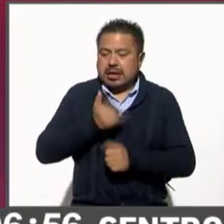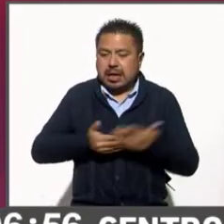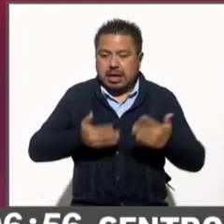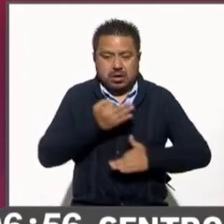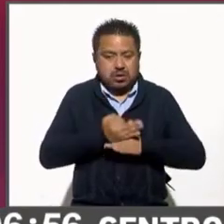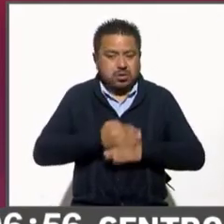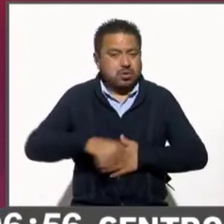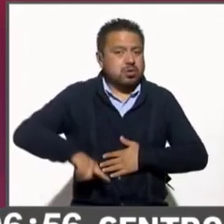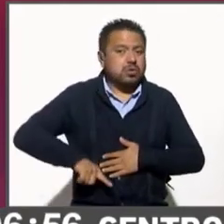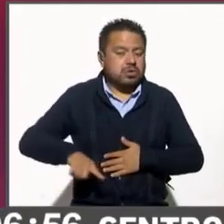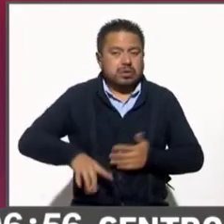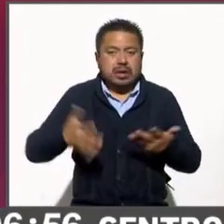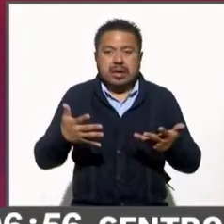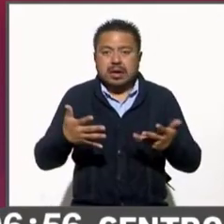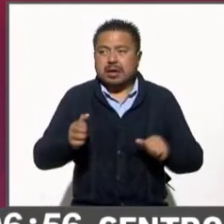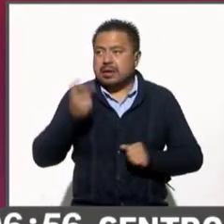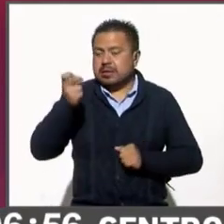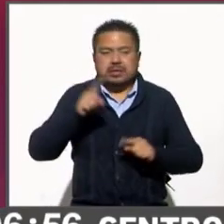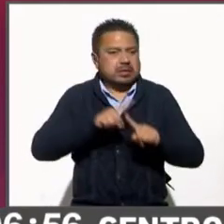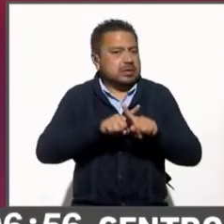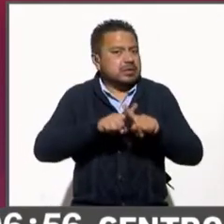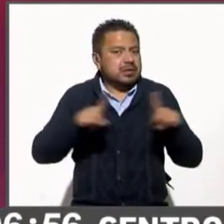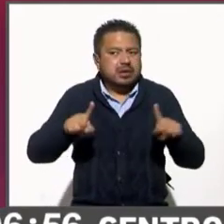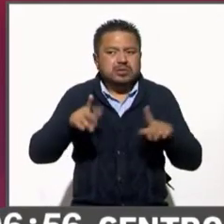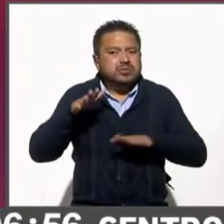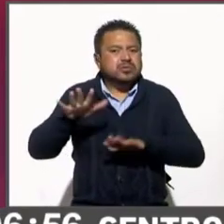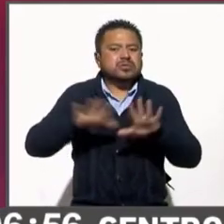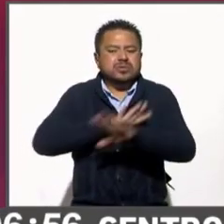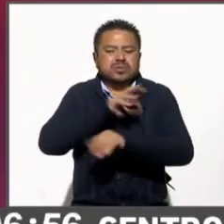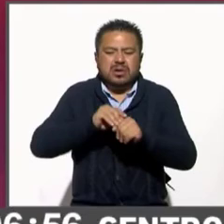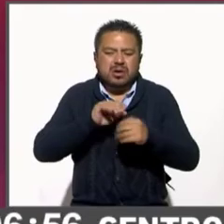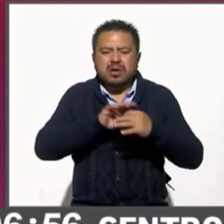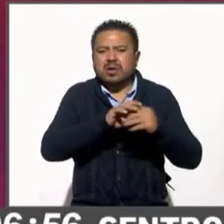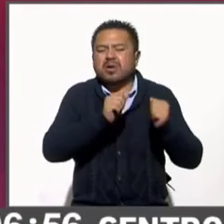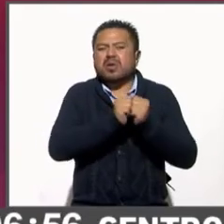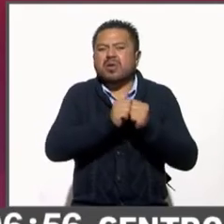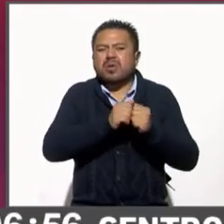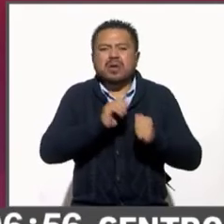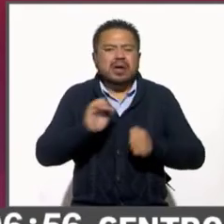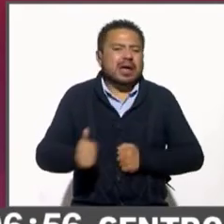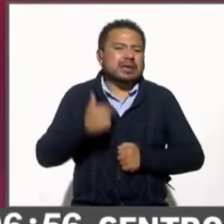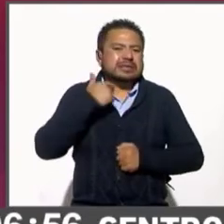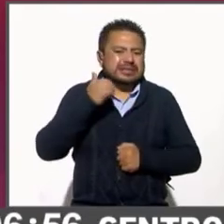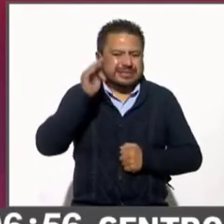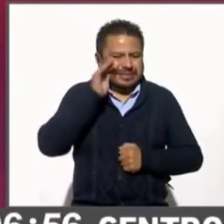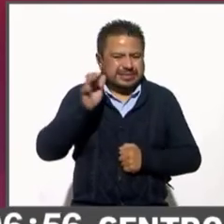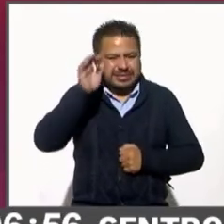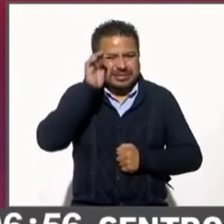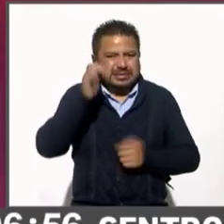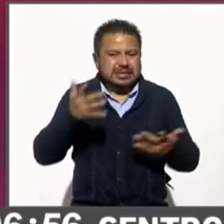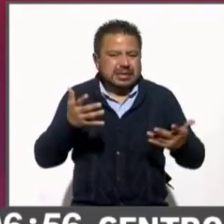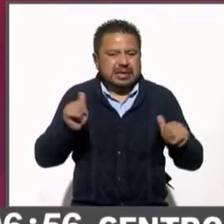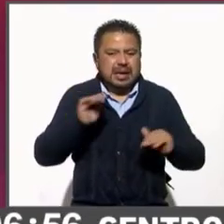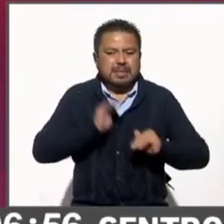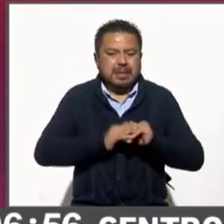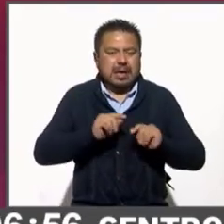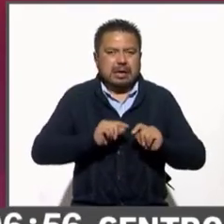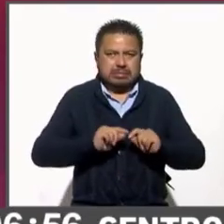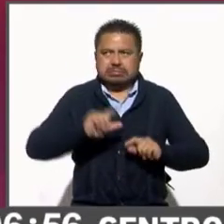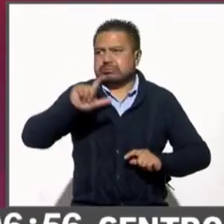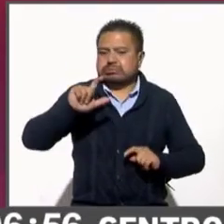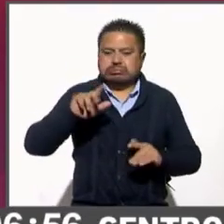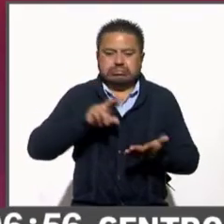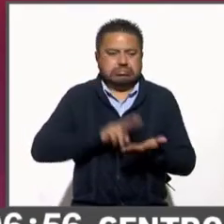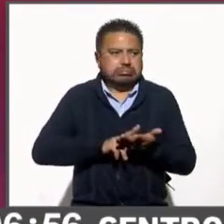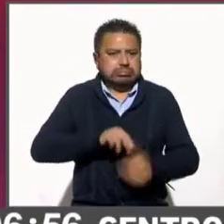está esta diferencia, sobre todo respecto al expresidente Calderón, ya no es tan amplia, no es tan evidente, si lo es